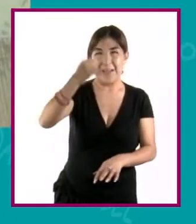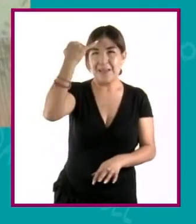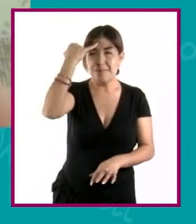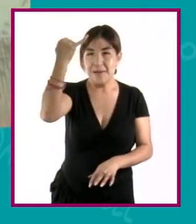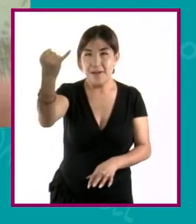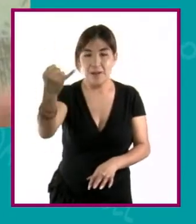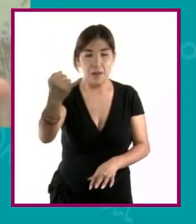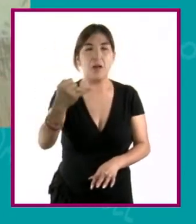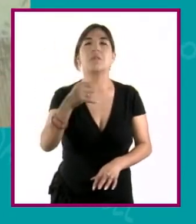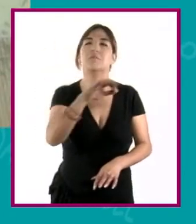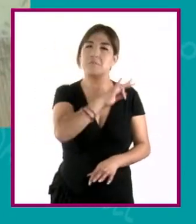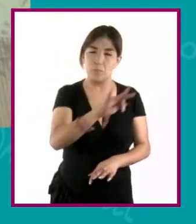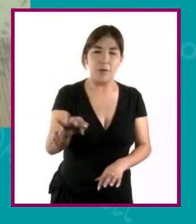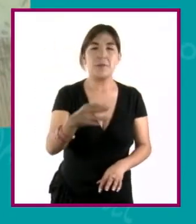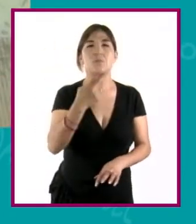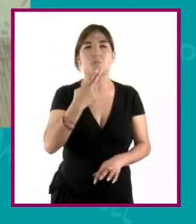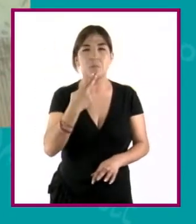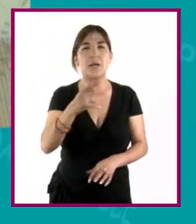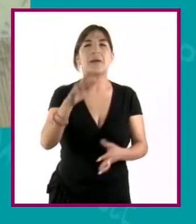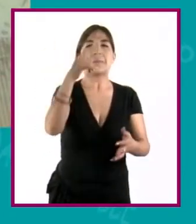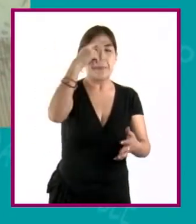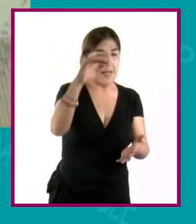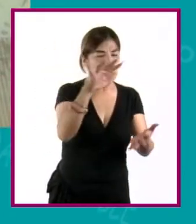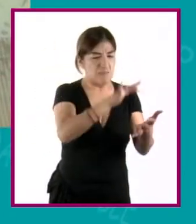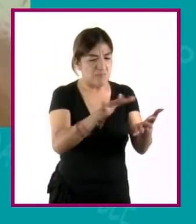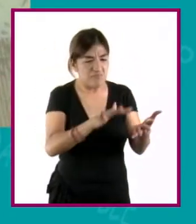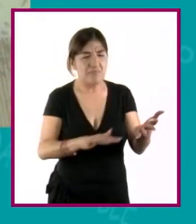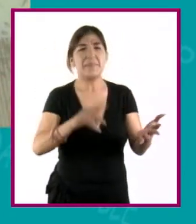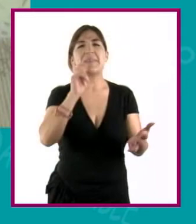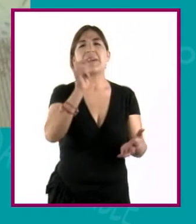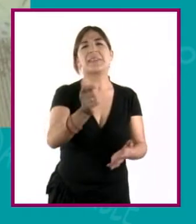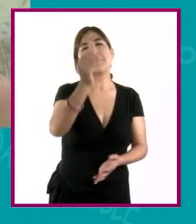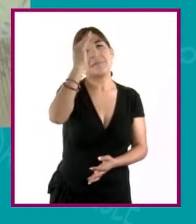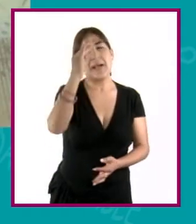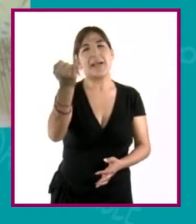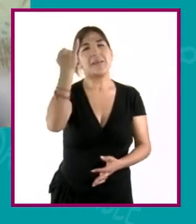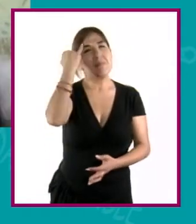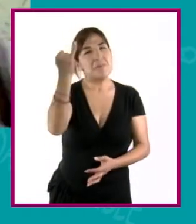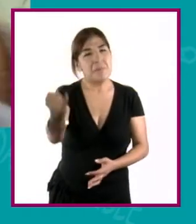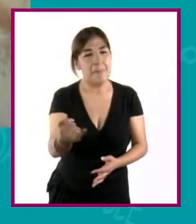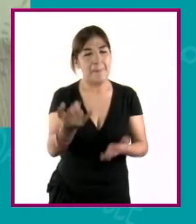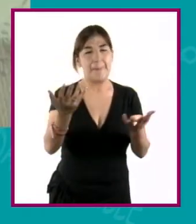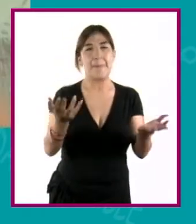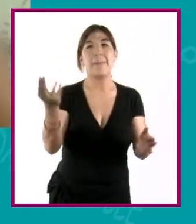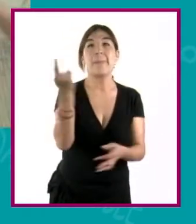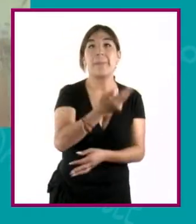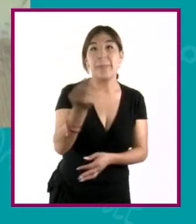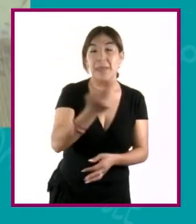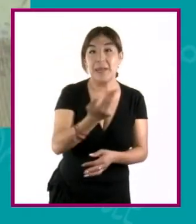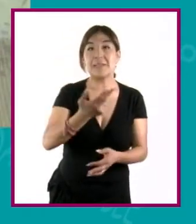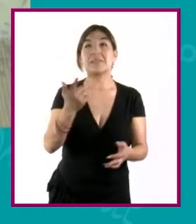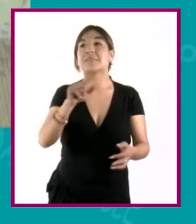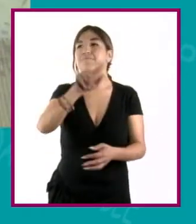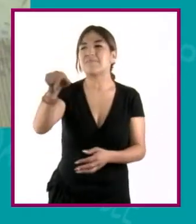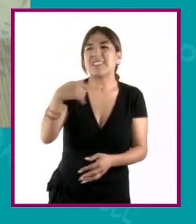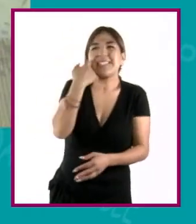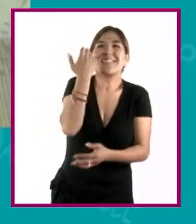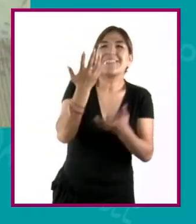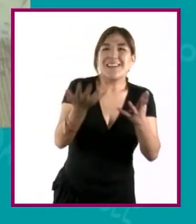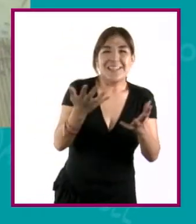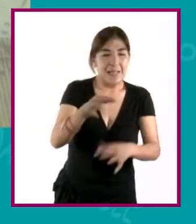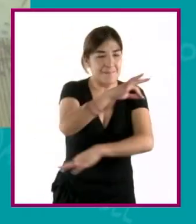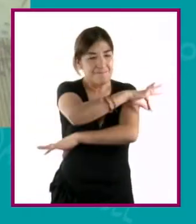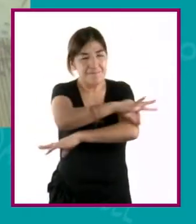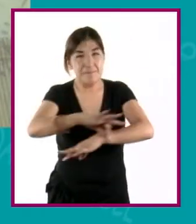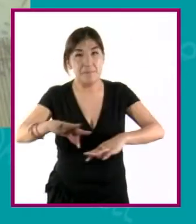también tener un instrumento como para poder leer lo que pensamos, que imaginamos, lo que alguien necesita, lo que alguien desea. Y